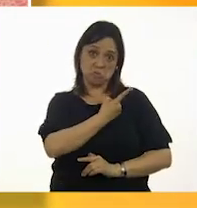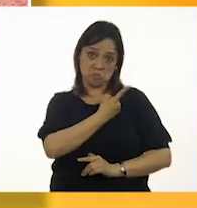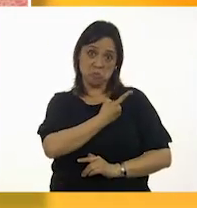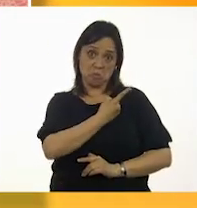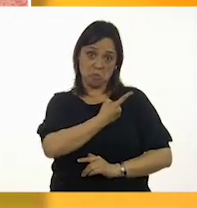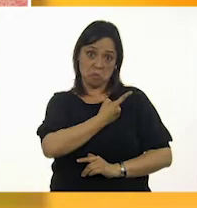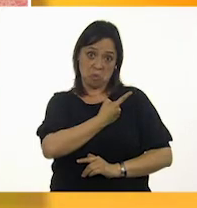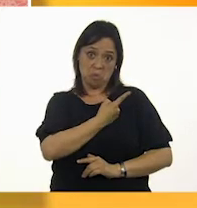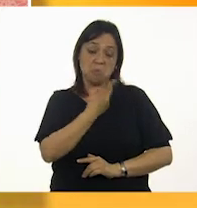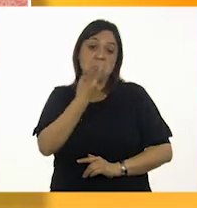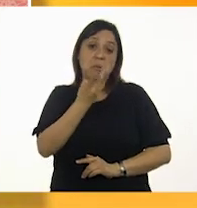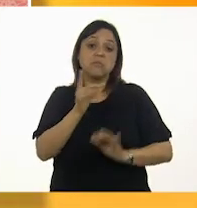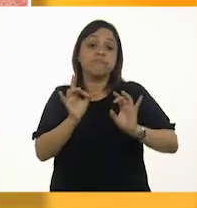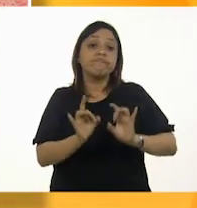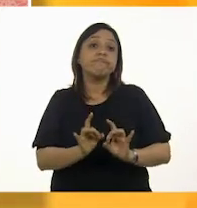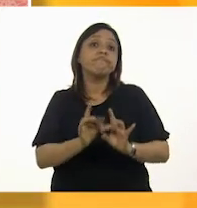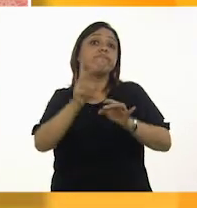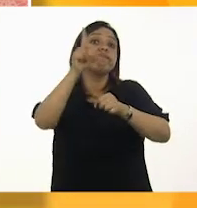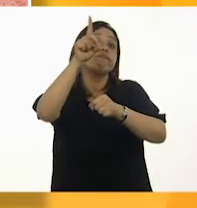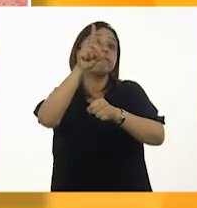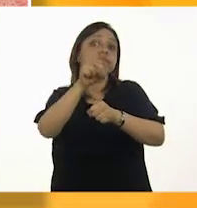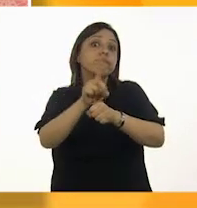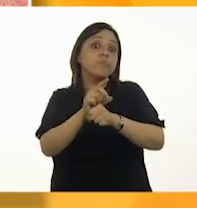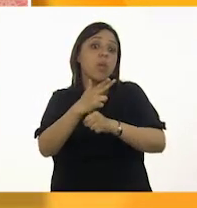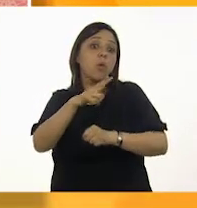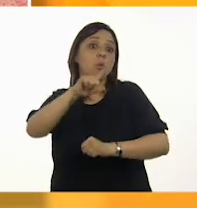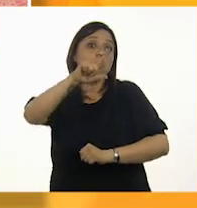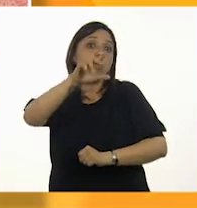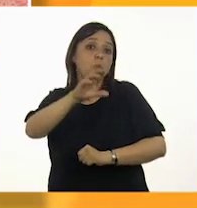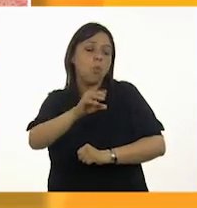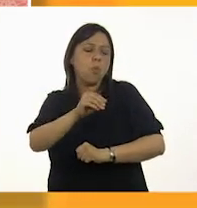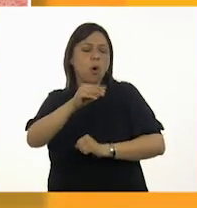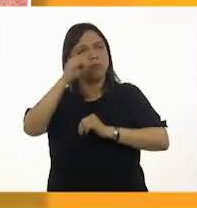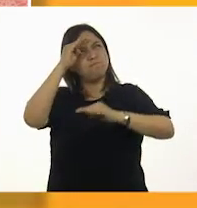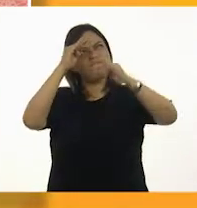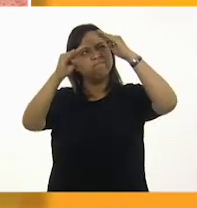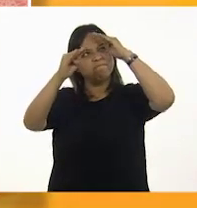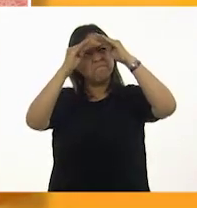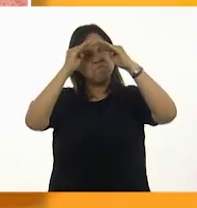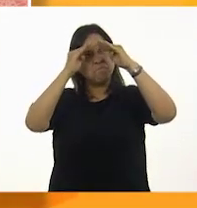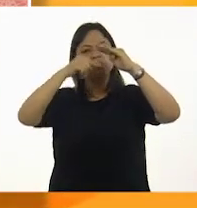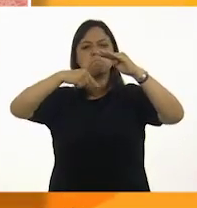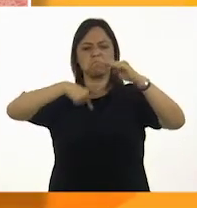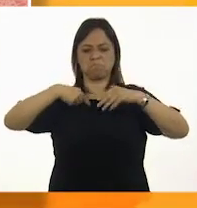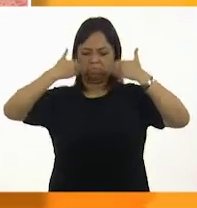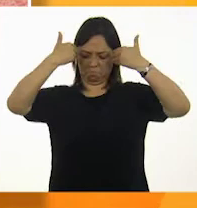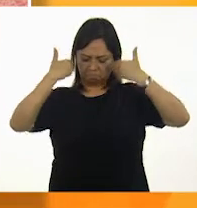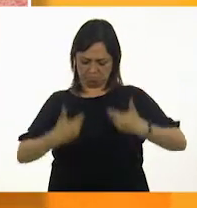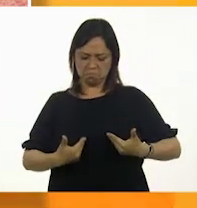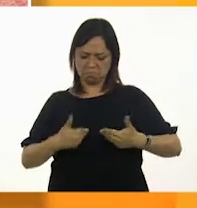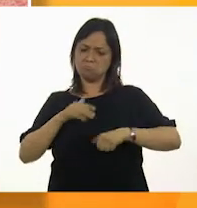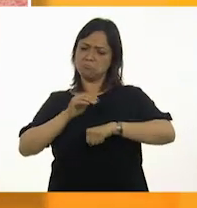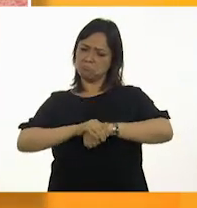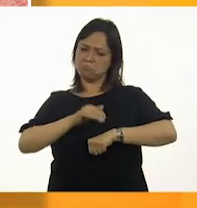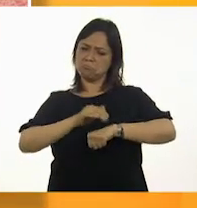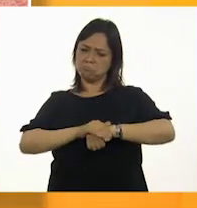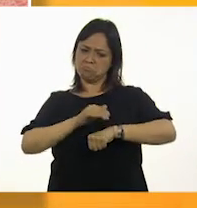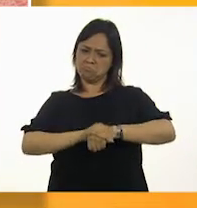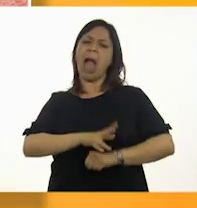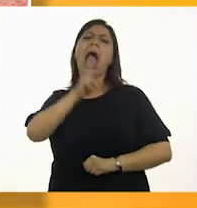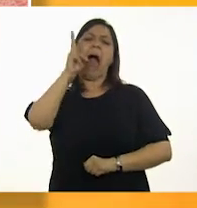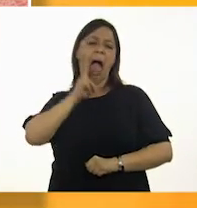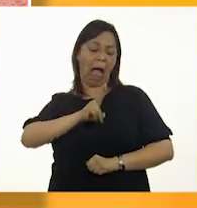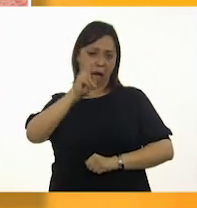un día, Hugo decide mostrarles a los animales del bosque que puede ser un gran amigo si le dan una